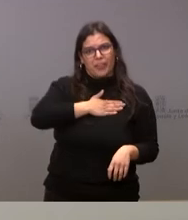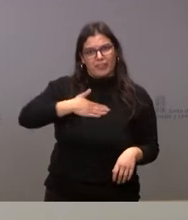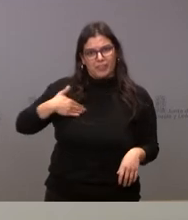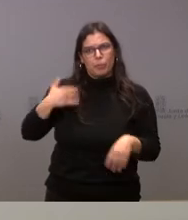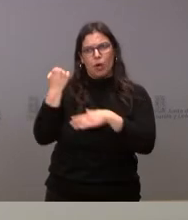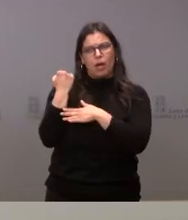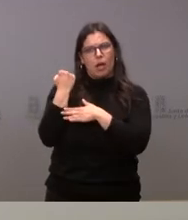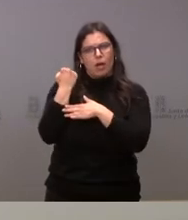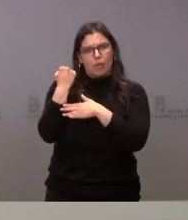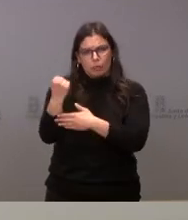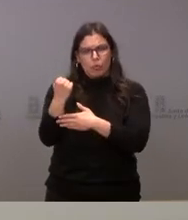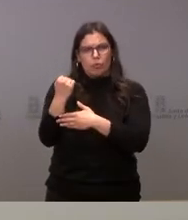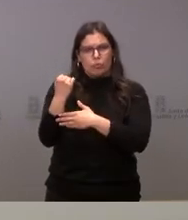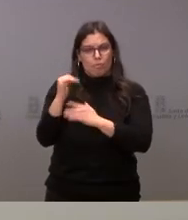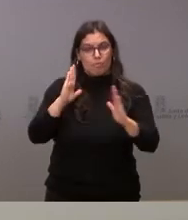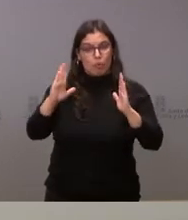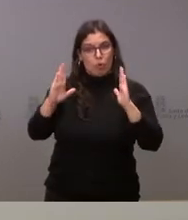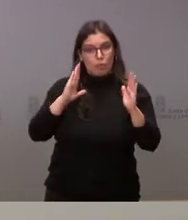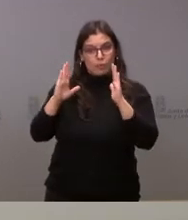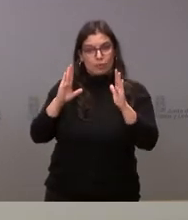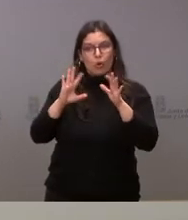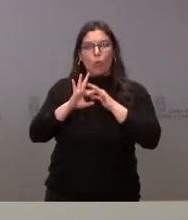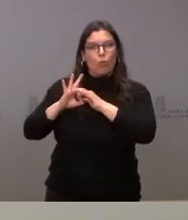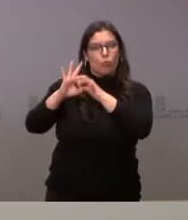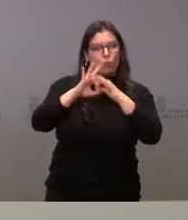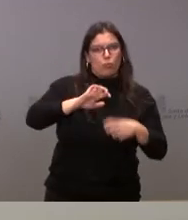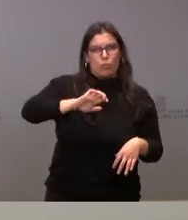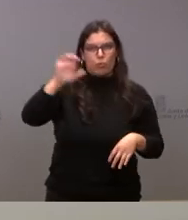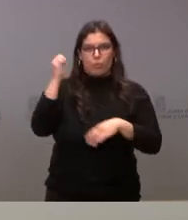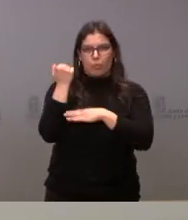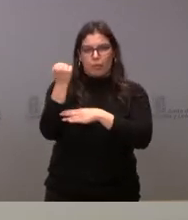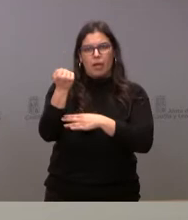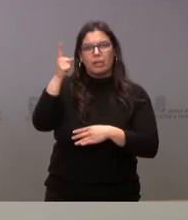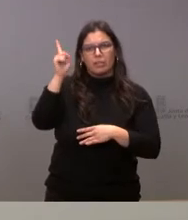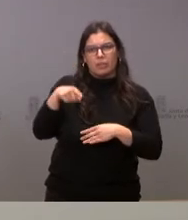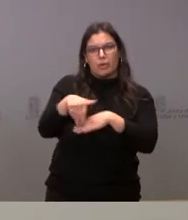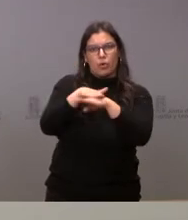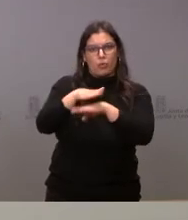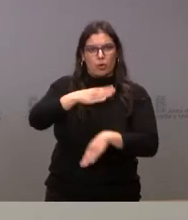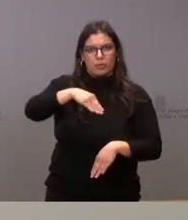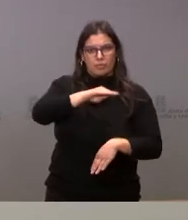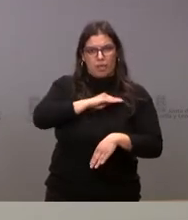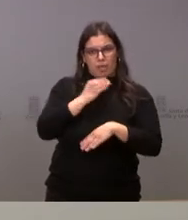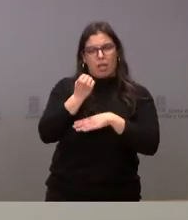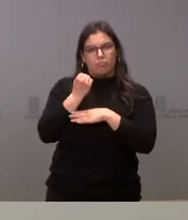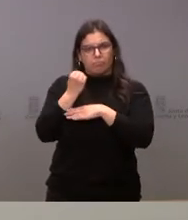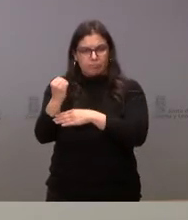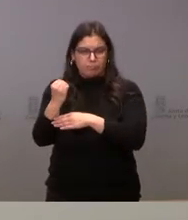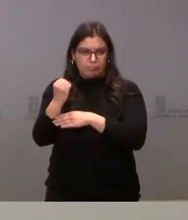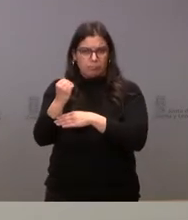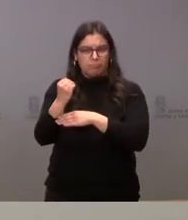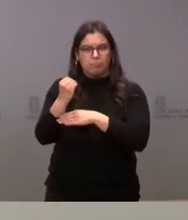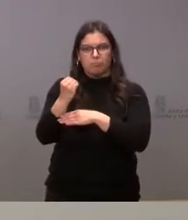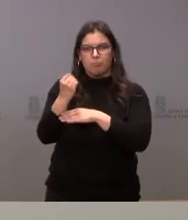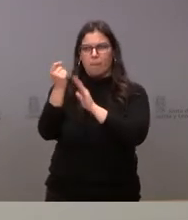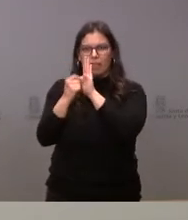apoyo en este momento a la Unión Europea y al Gobierno de España en las iniciativas y en